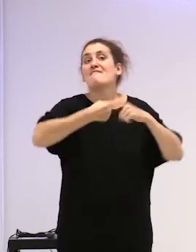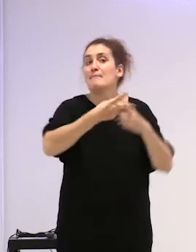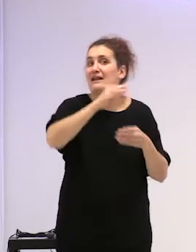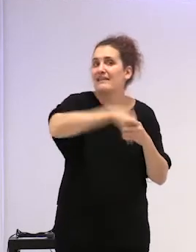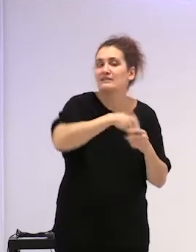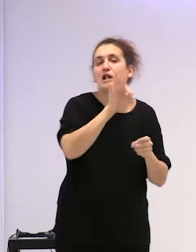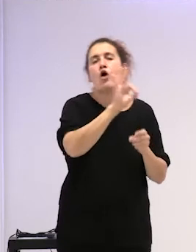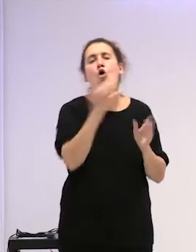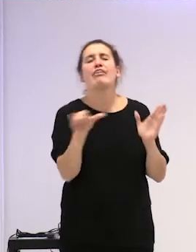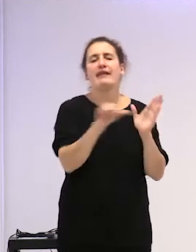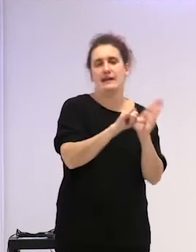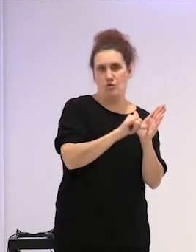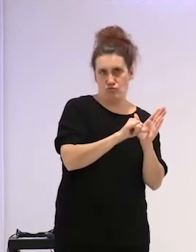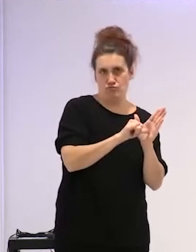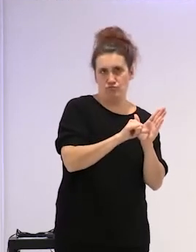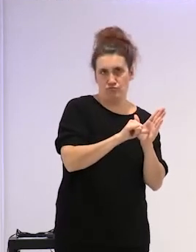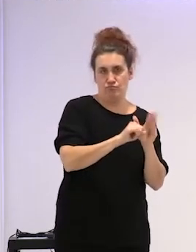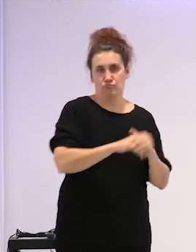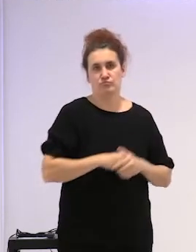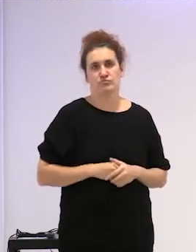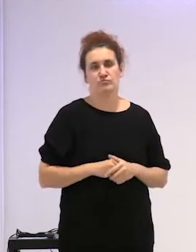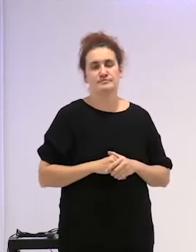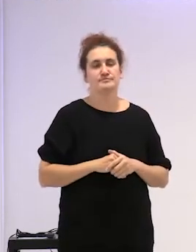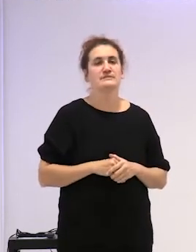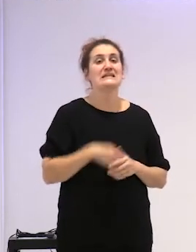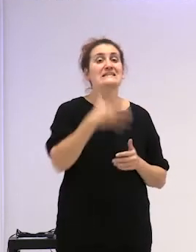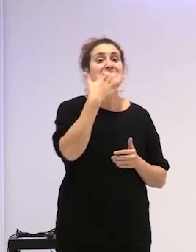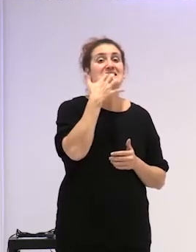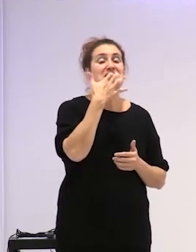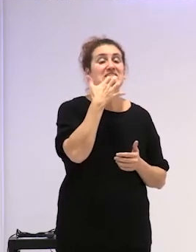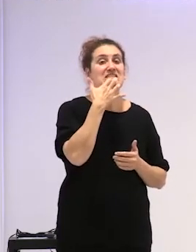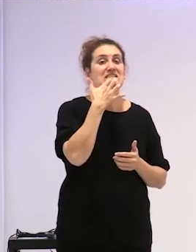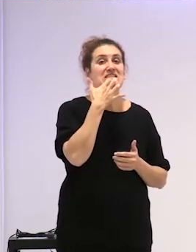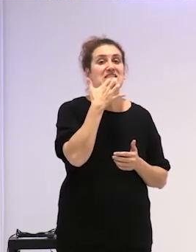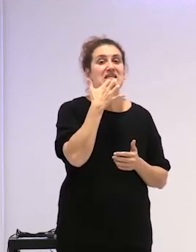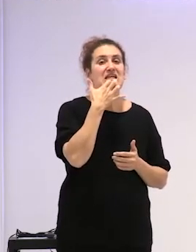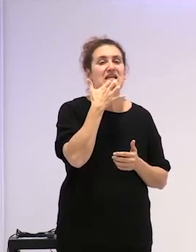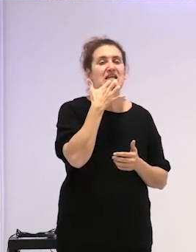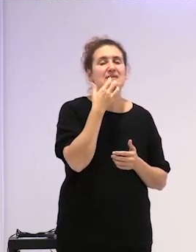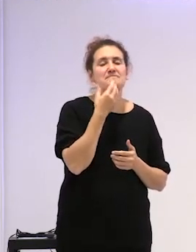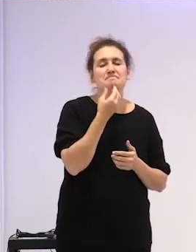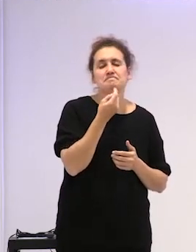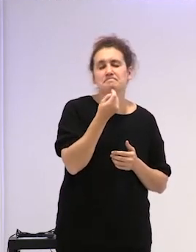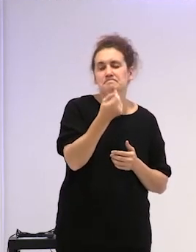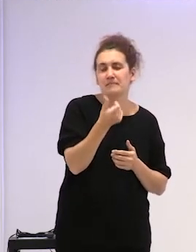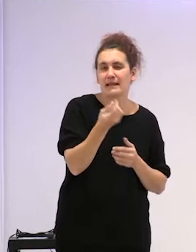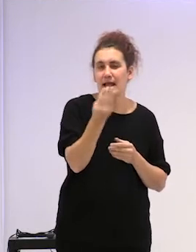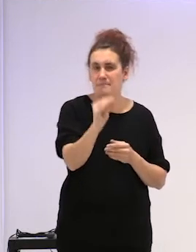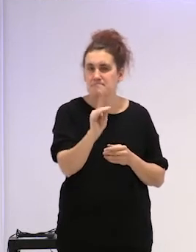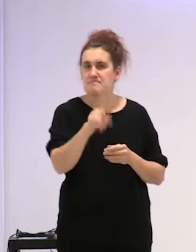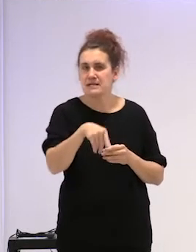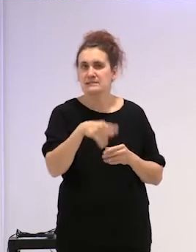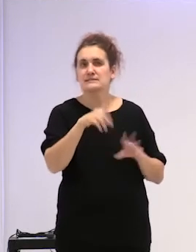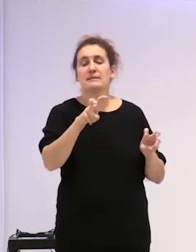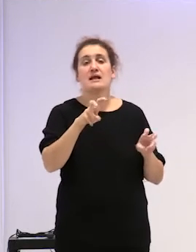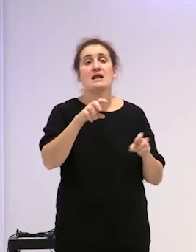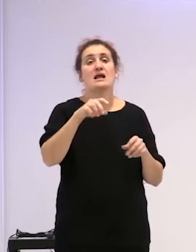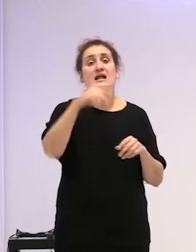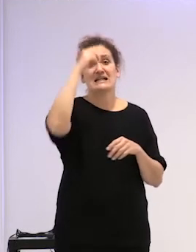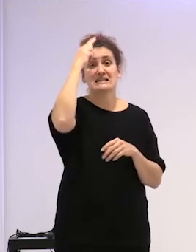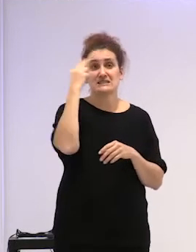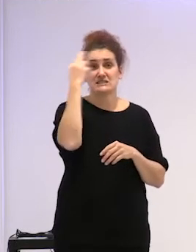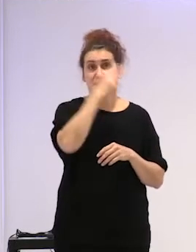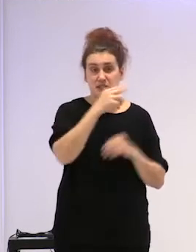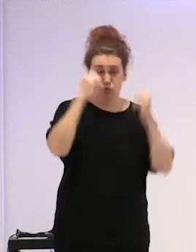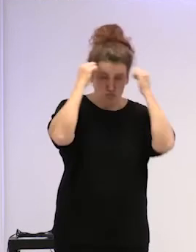cercano a la víctima. Y si vamos todavía a una muestra más pequeña, en un medio sanitario, en un